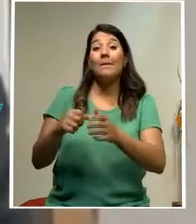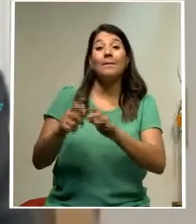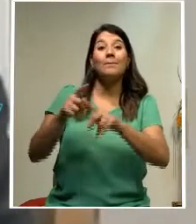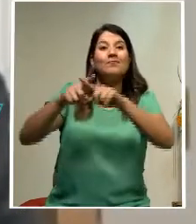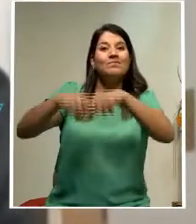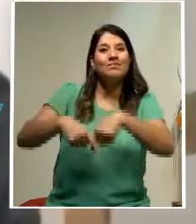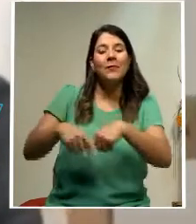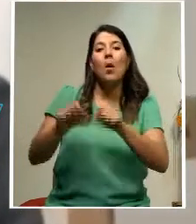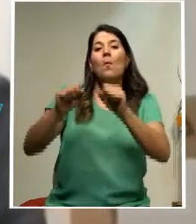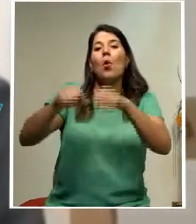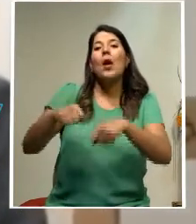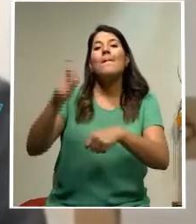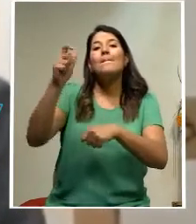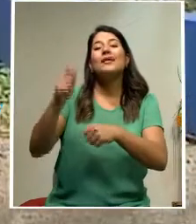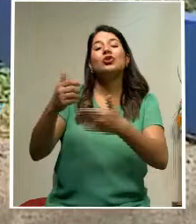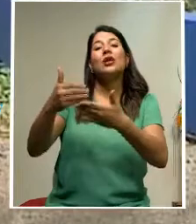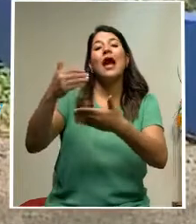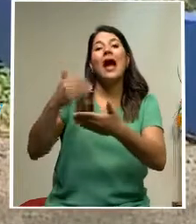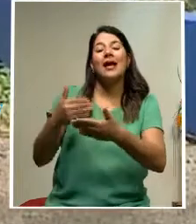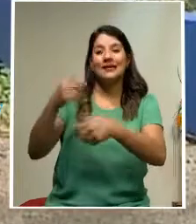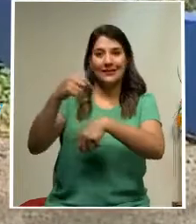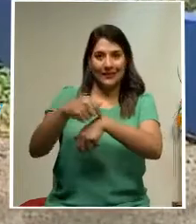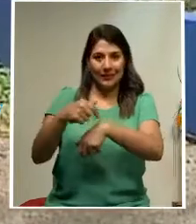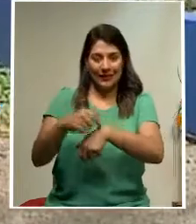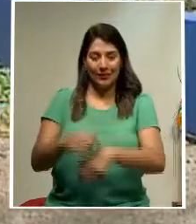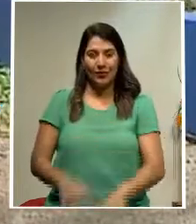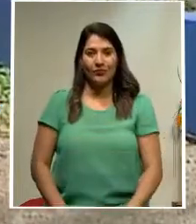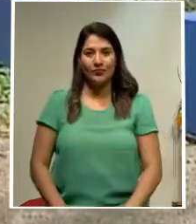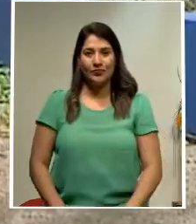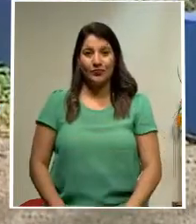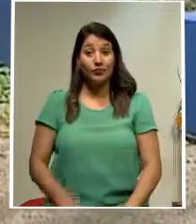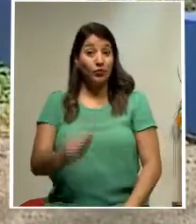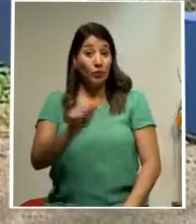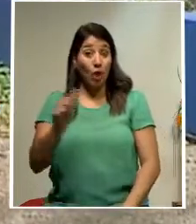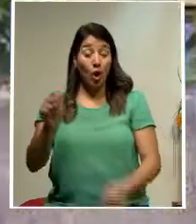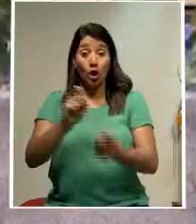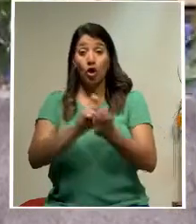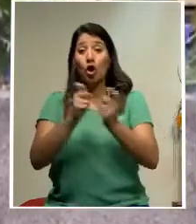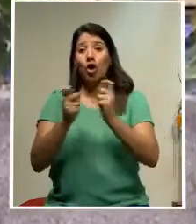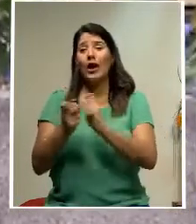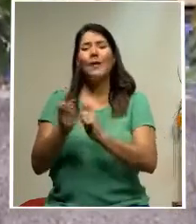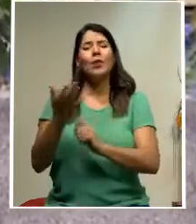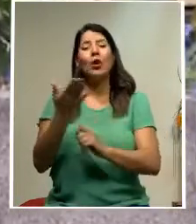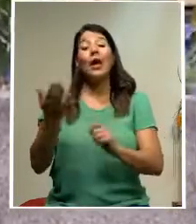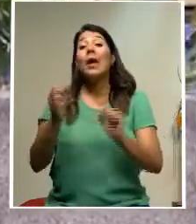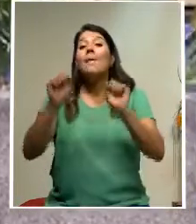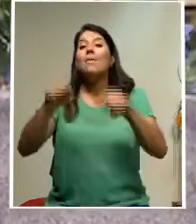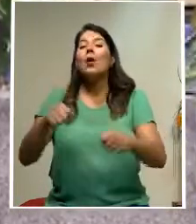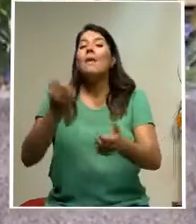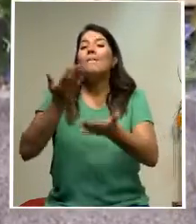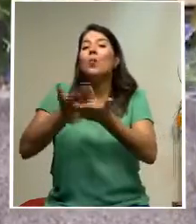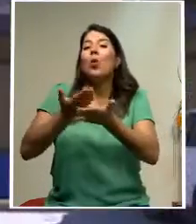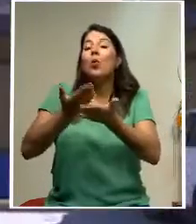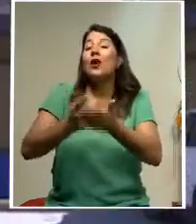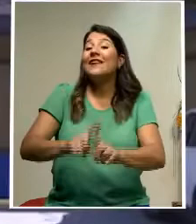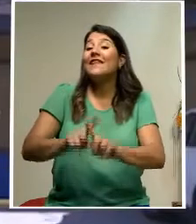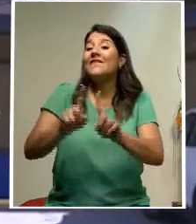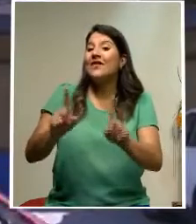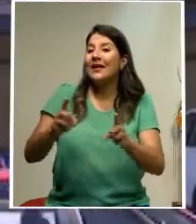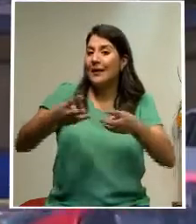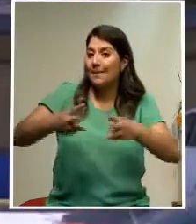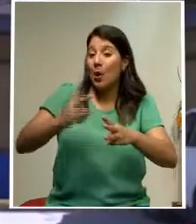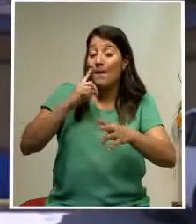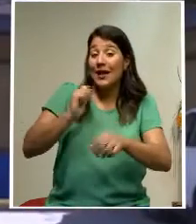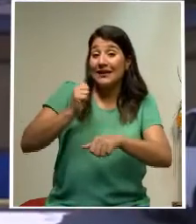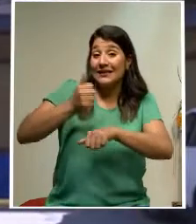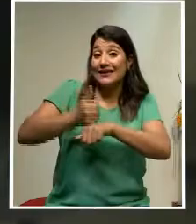suficientes cuotos por parte del cotizador. Otra de las reformas es proponer una fórmula distinta en el cálculo del salario